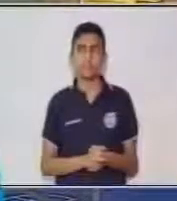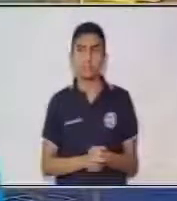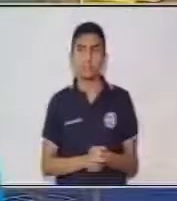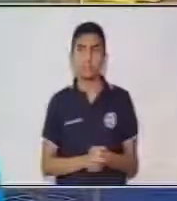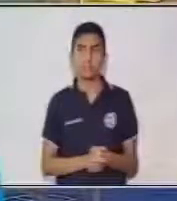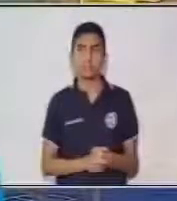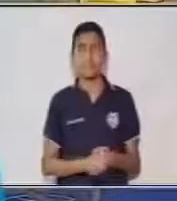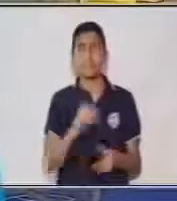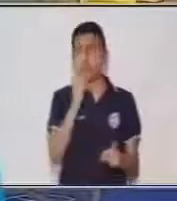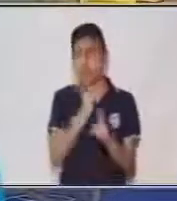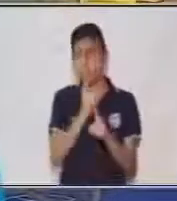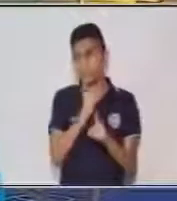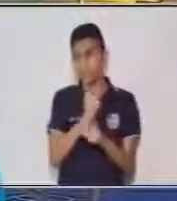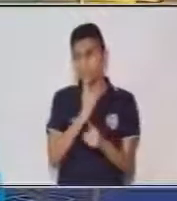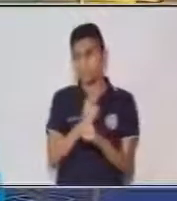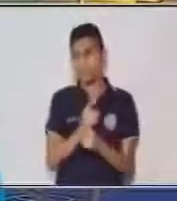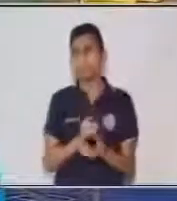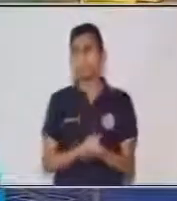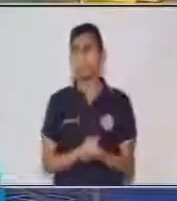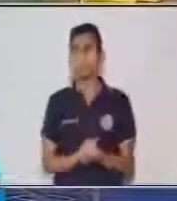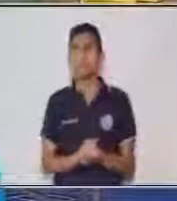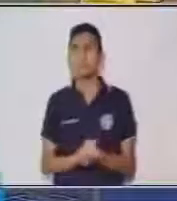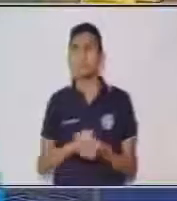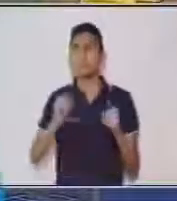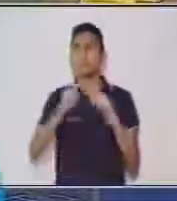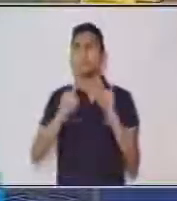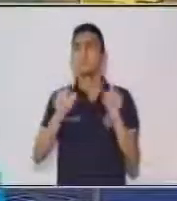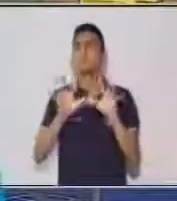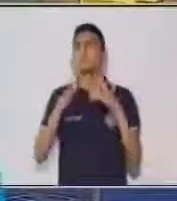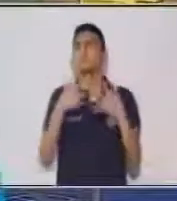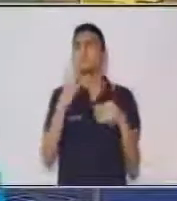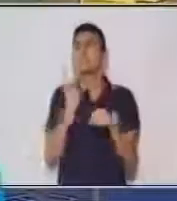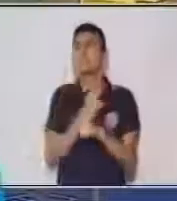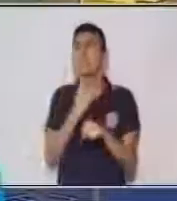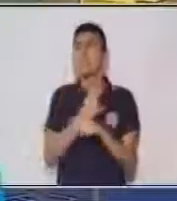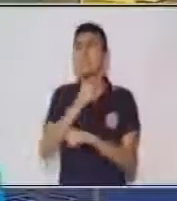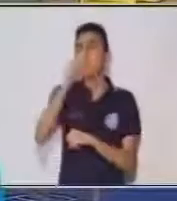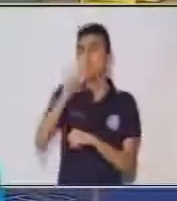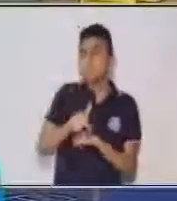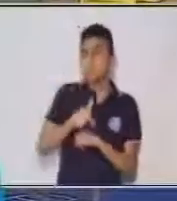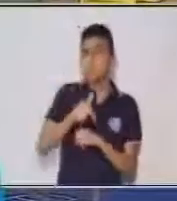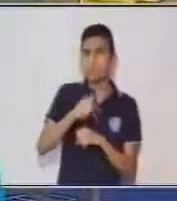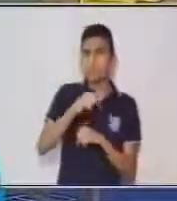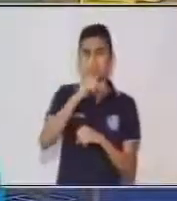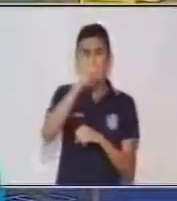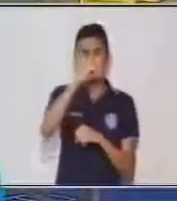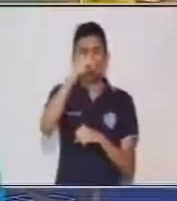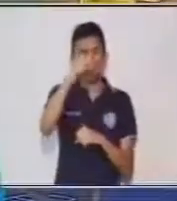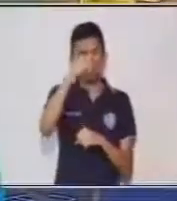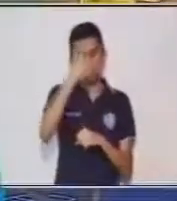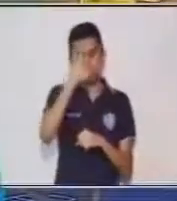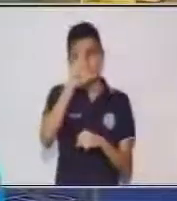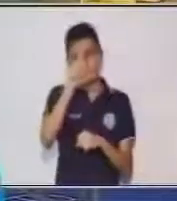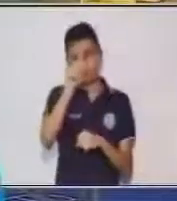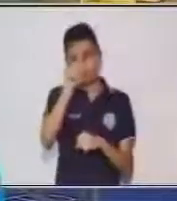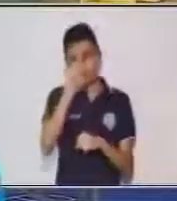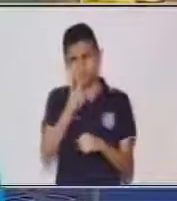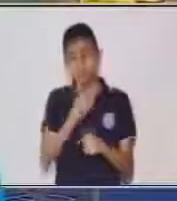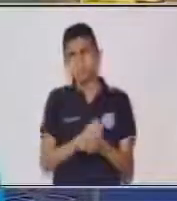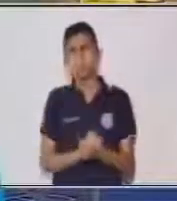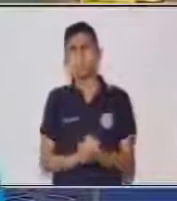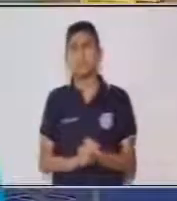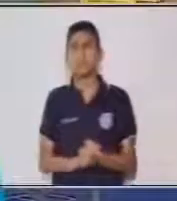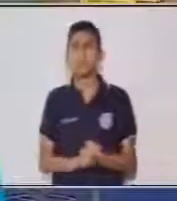Excelente. Excelente. ¿Qué estás aplicando aquí? Las tablas. ¿Qué estás ejercitando?